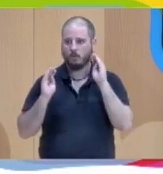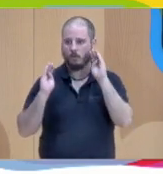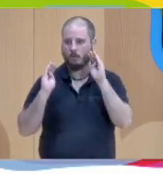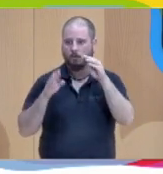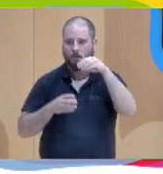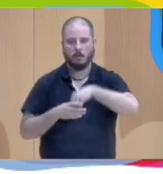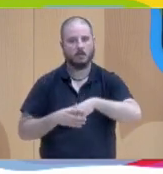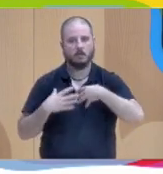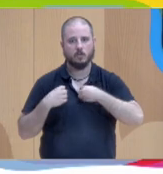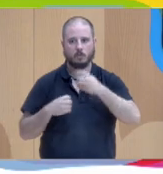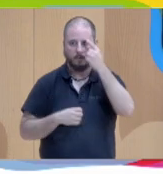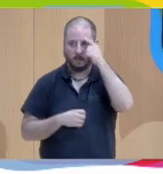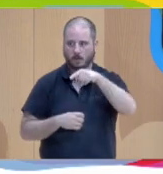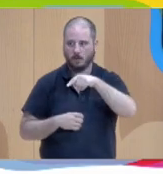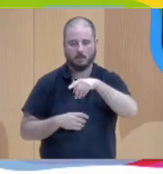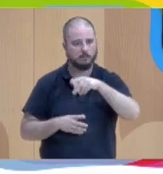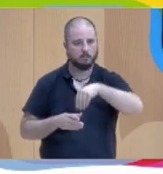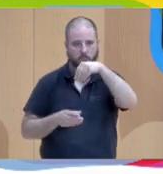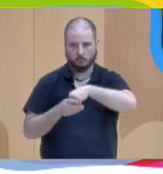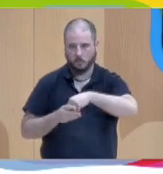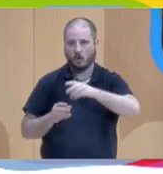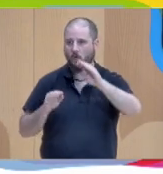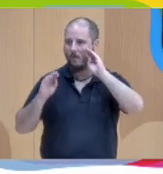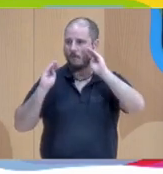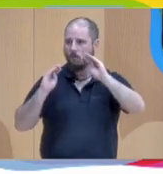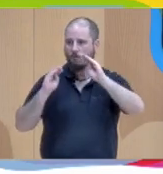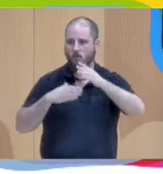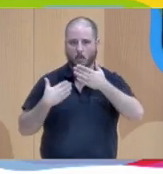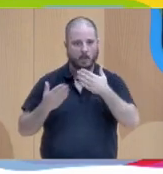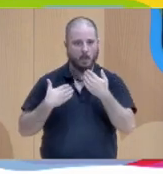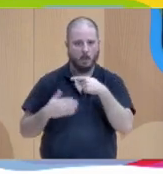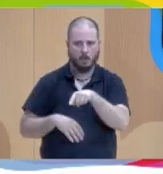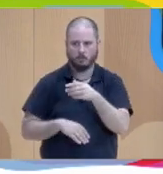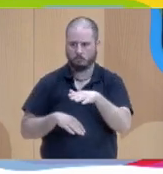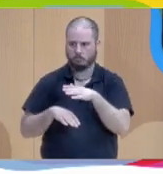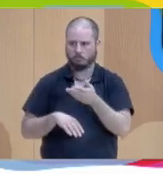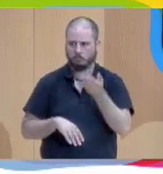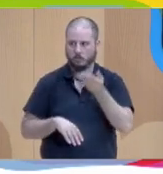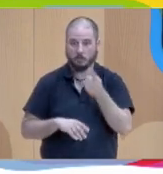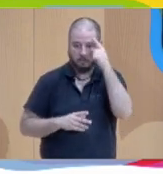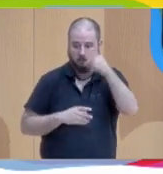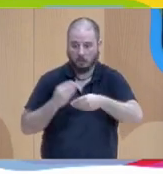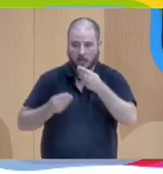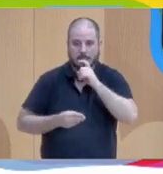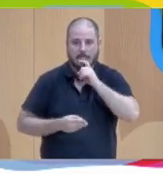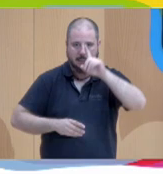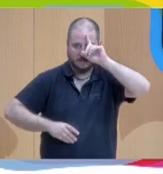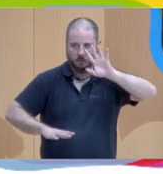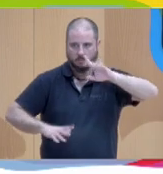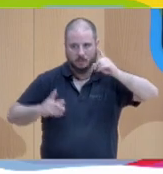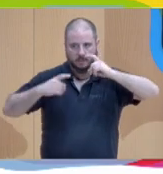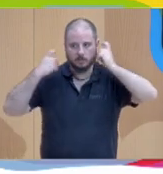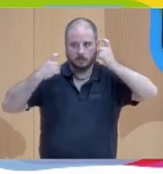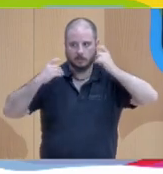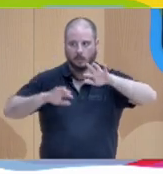mental pues la formación dialógica, creo que es importante, ¿no? Eso es algo que habría que, no sé cómo se hace, pero habrá que intentar convencer